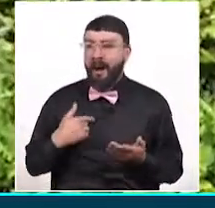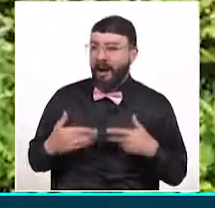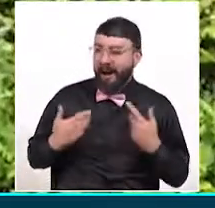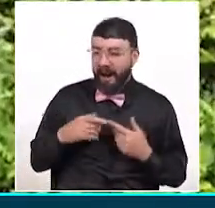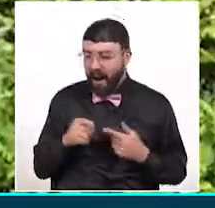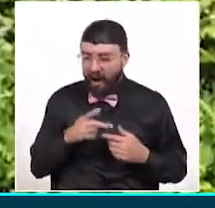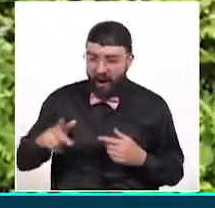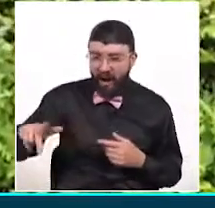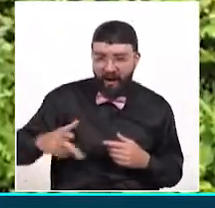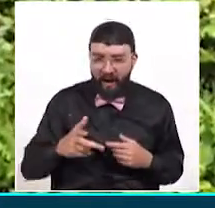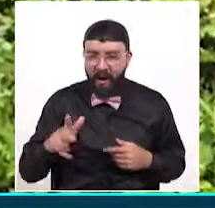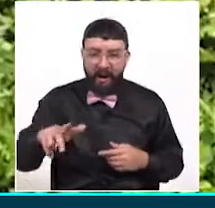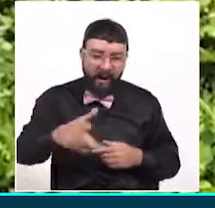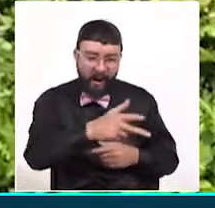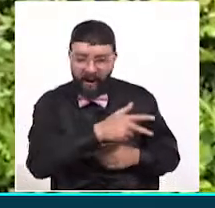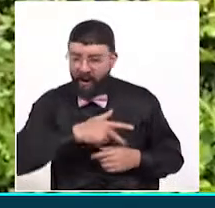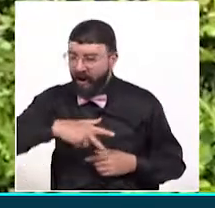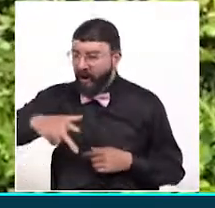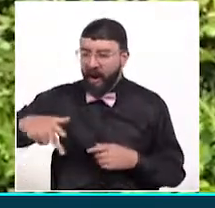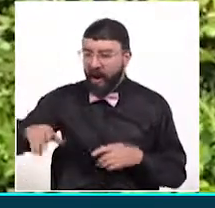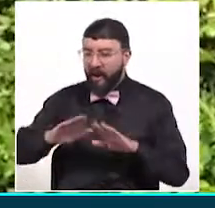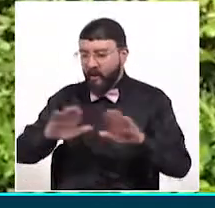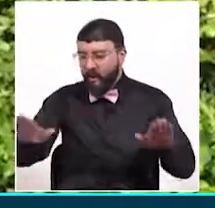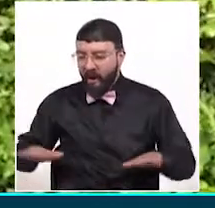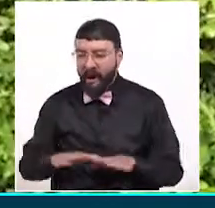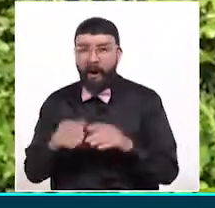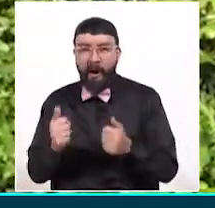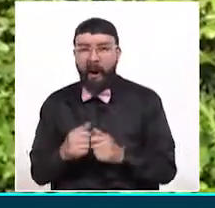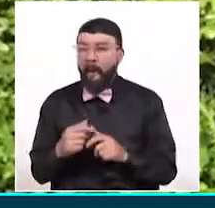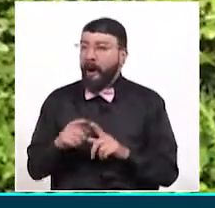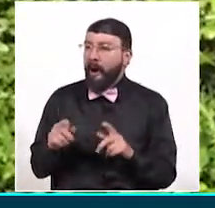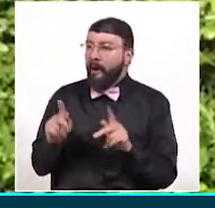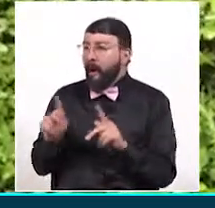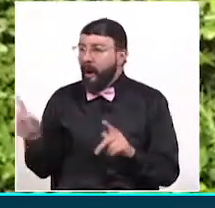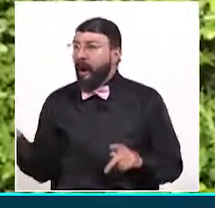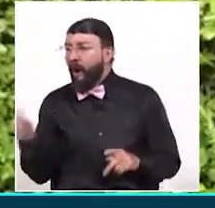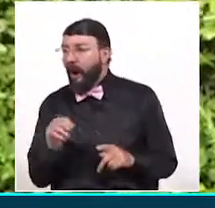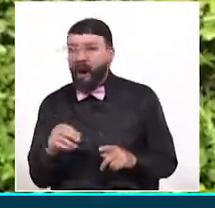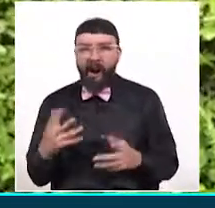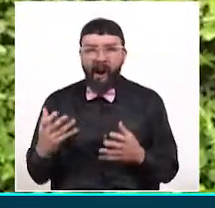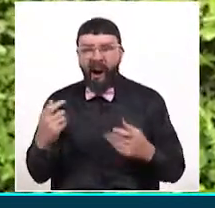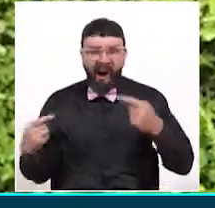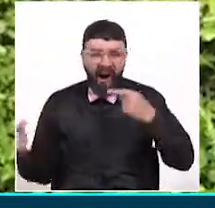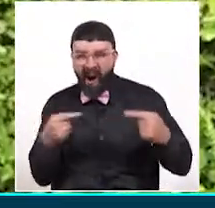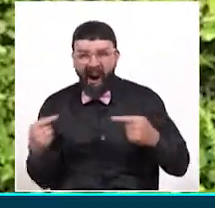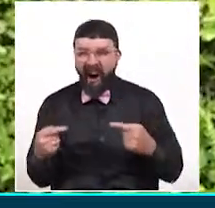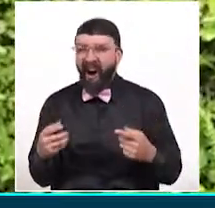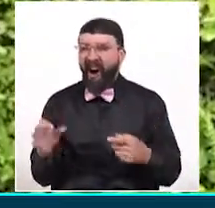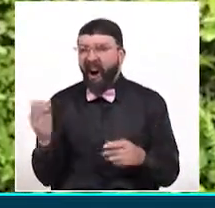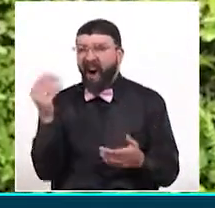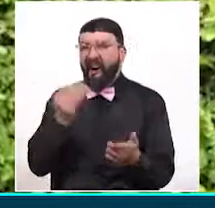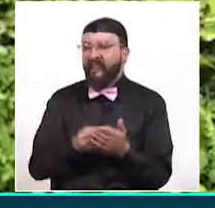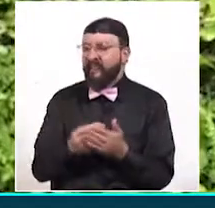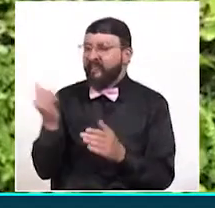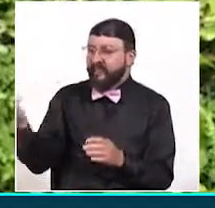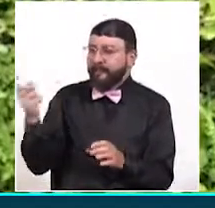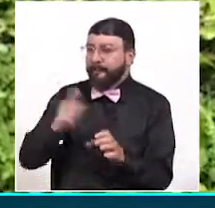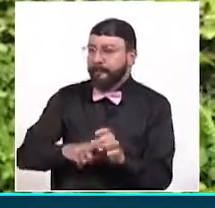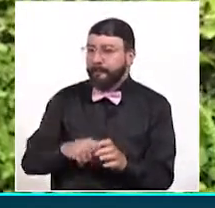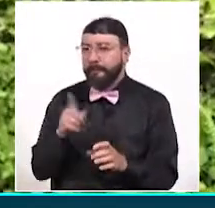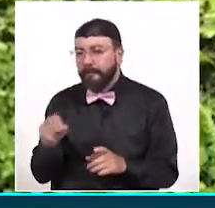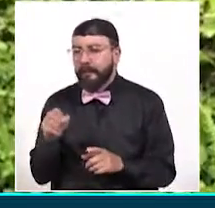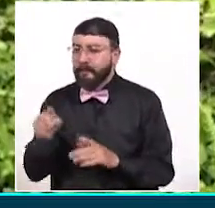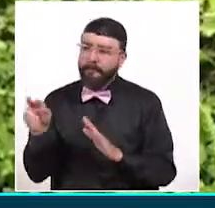están buenas. Pero no precisamente toda esta gente quiere sentir el estrés de competir, pagar una inscripción, seguir un